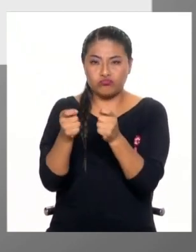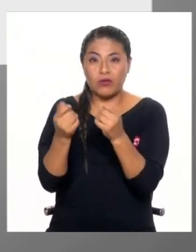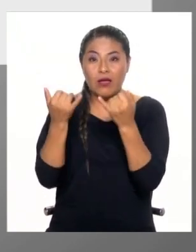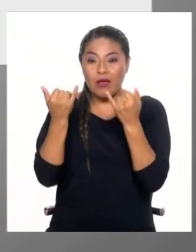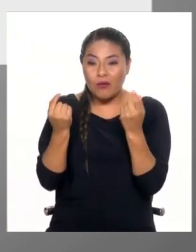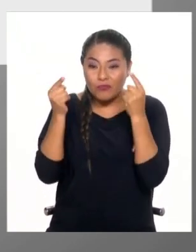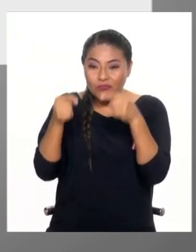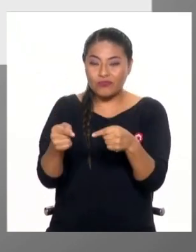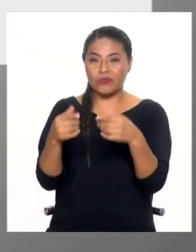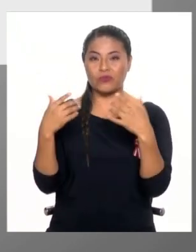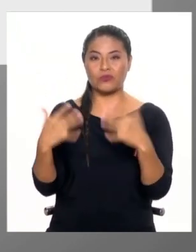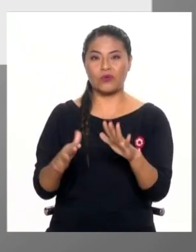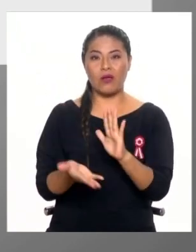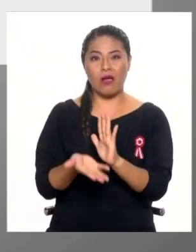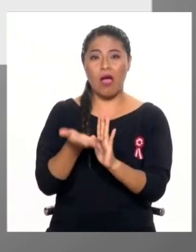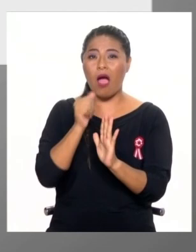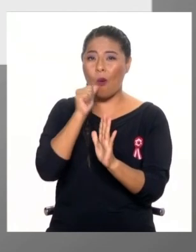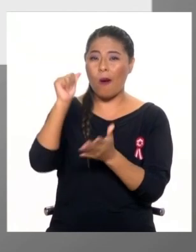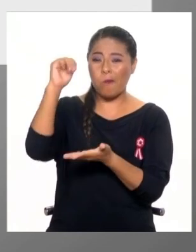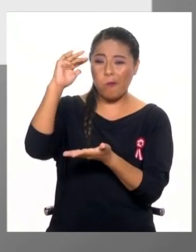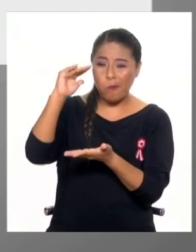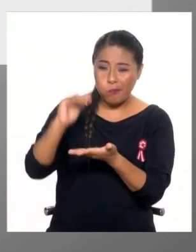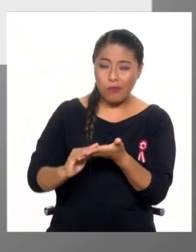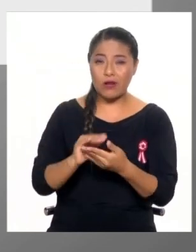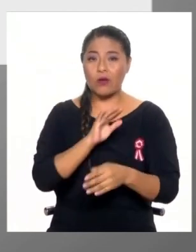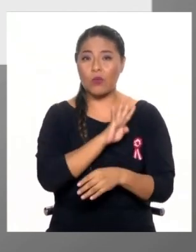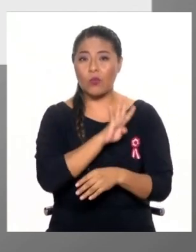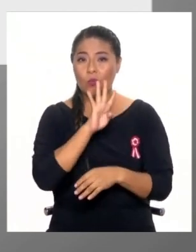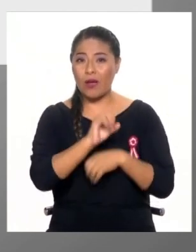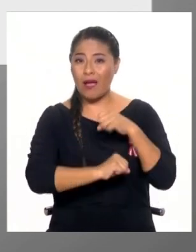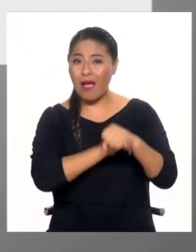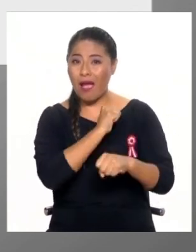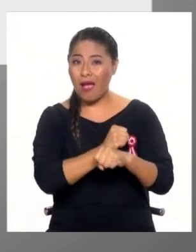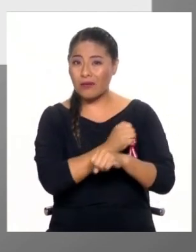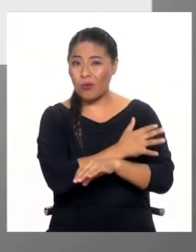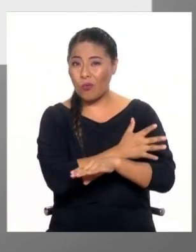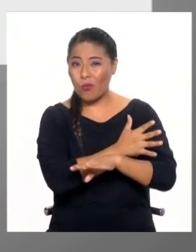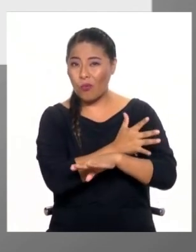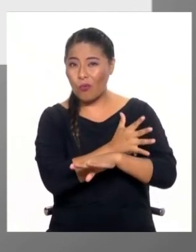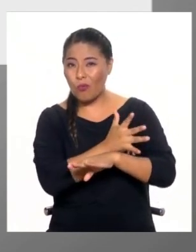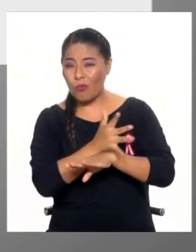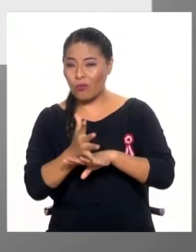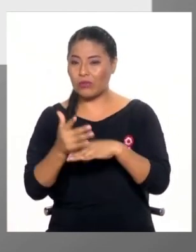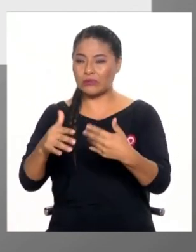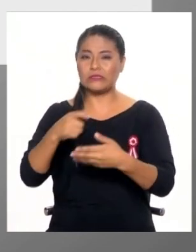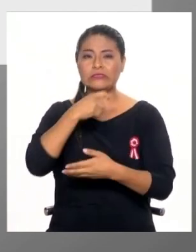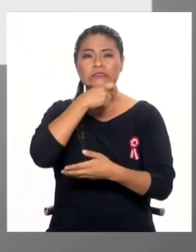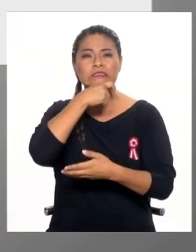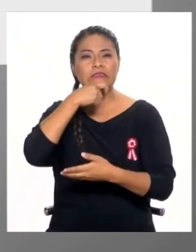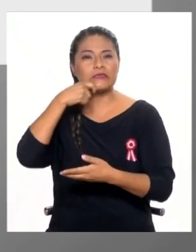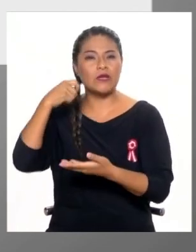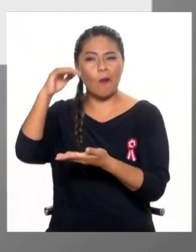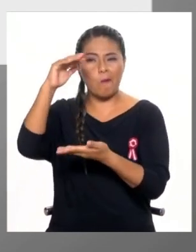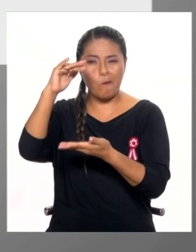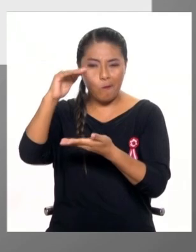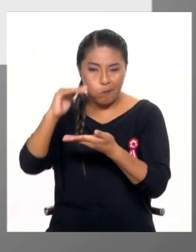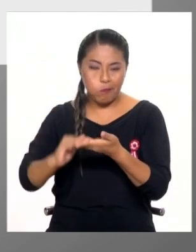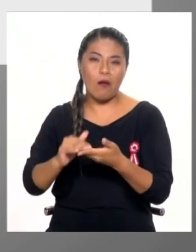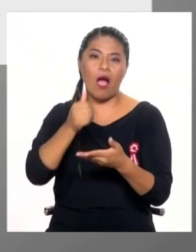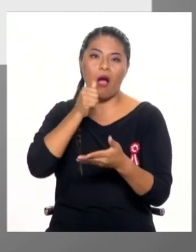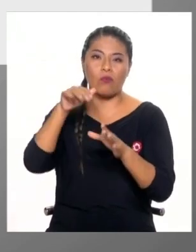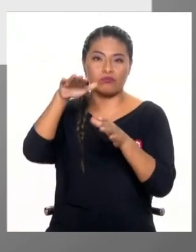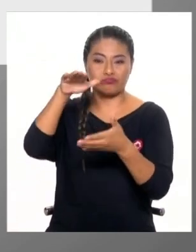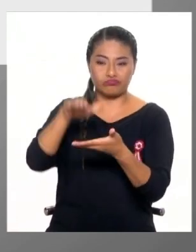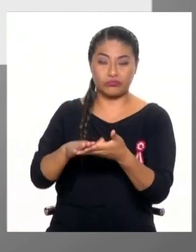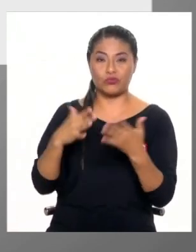una situación también inédita. 44 años y recién, después de todo ese tiempo, hay una sequía que va a poner en crisis a